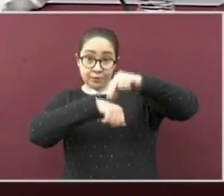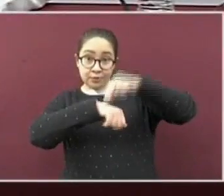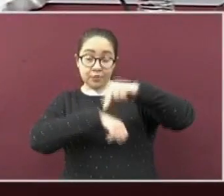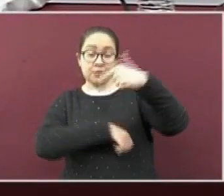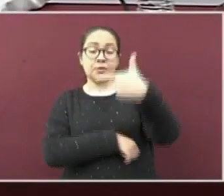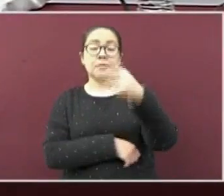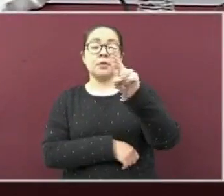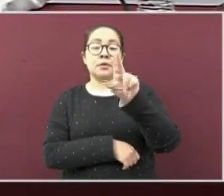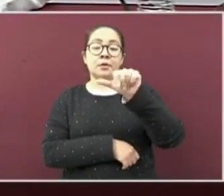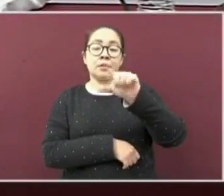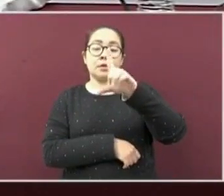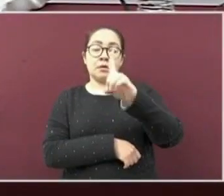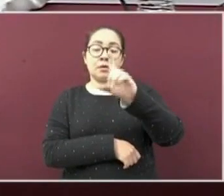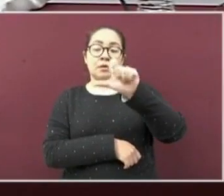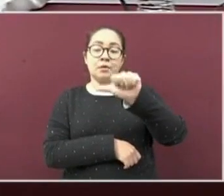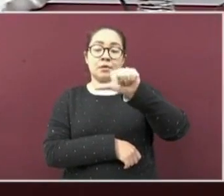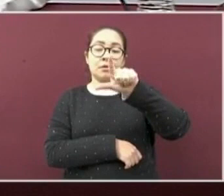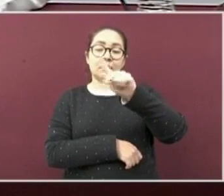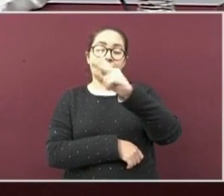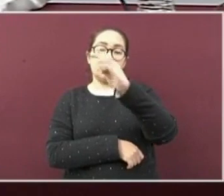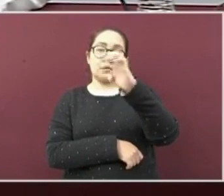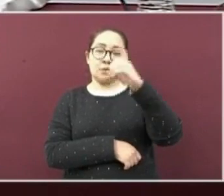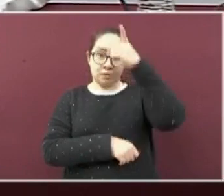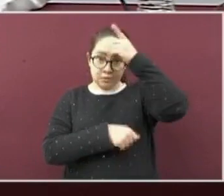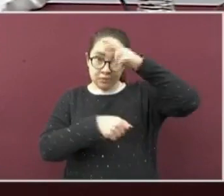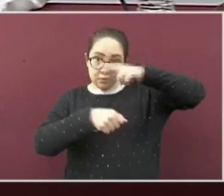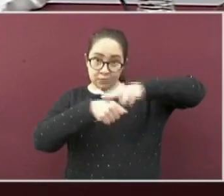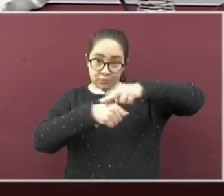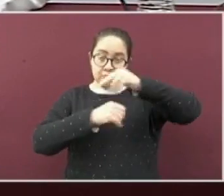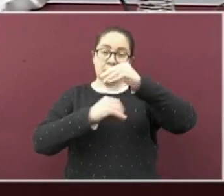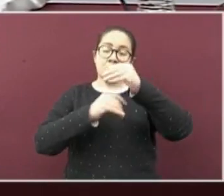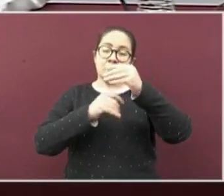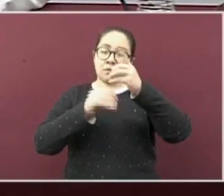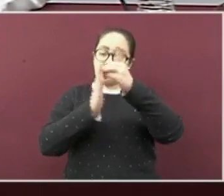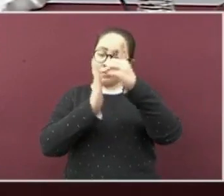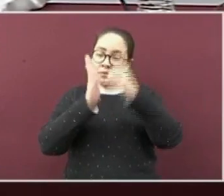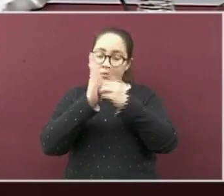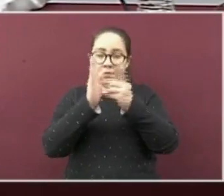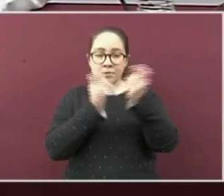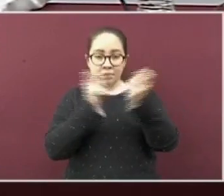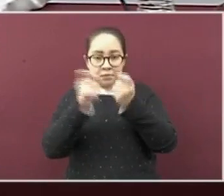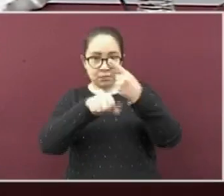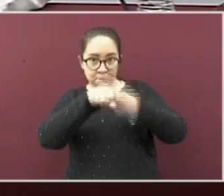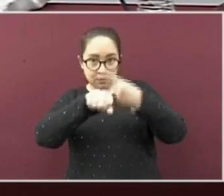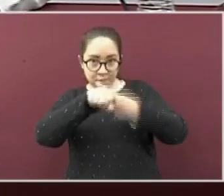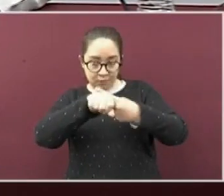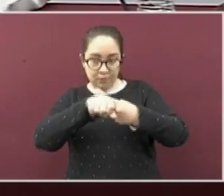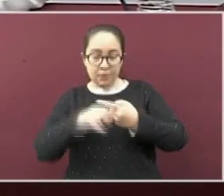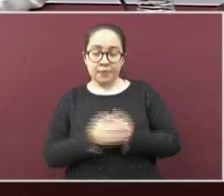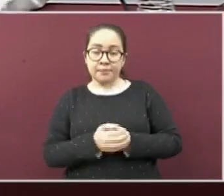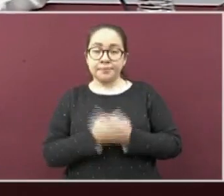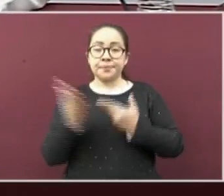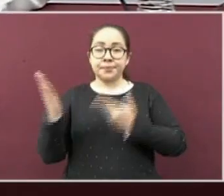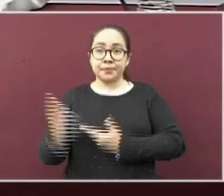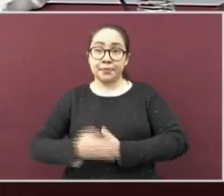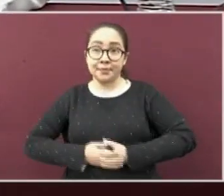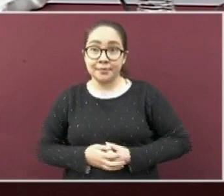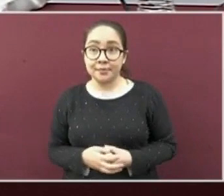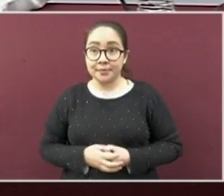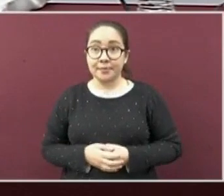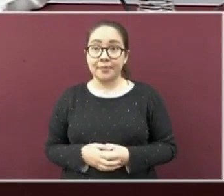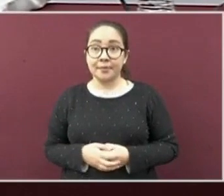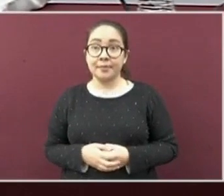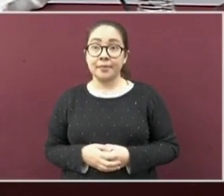Díaz del Castillo Flores, subdirectora del Departamento de Control de Enfermedades. Adelante doctora, por favor.